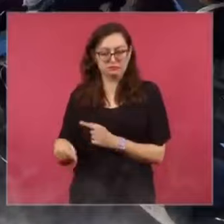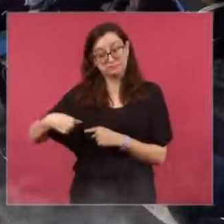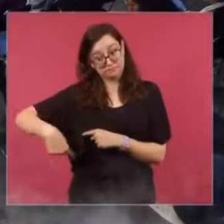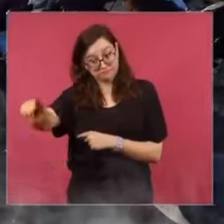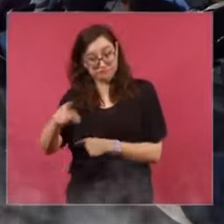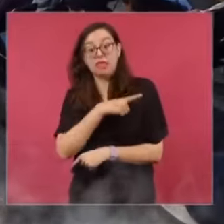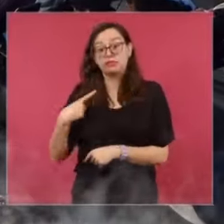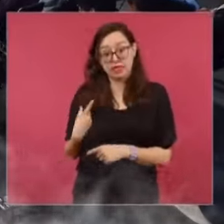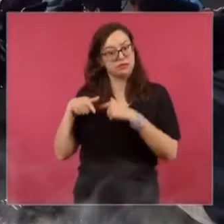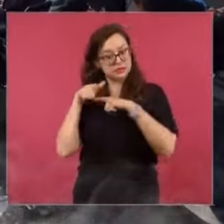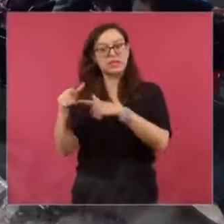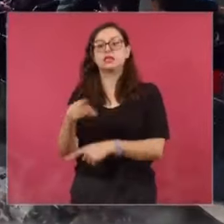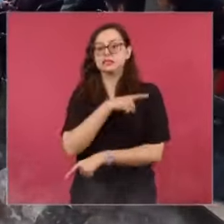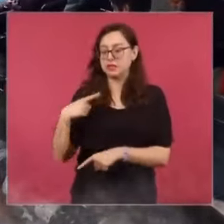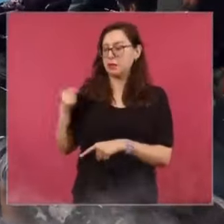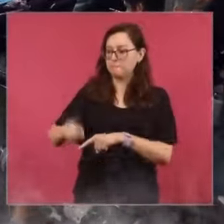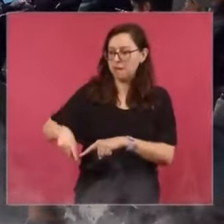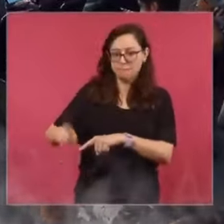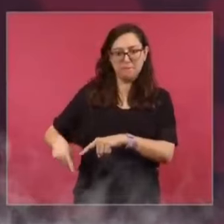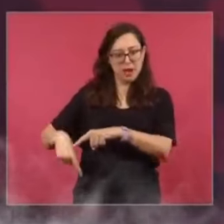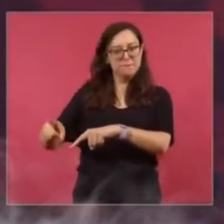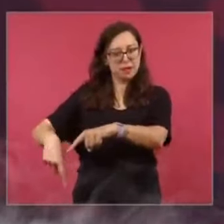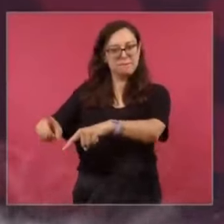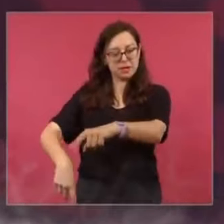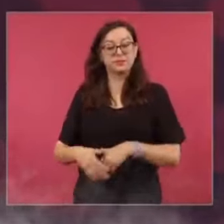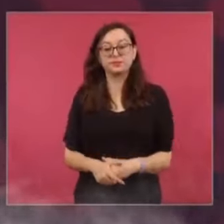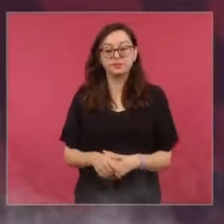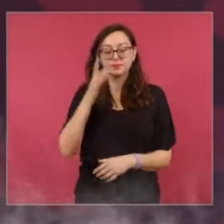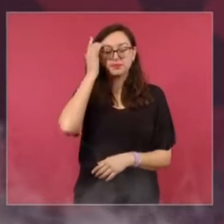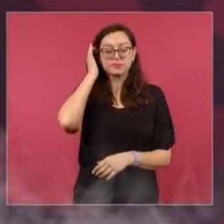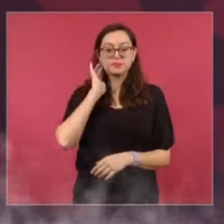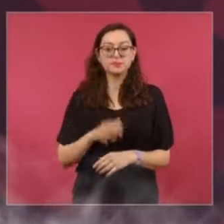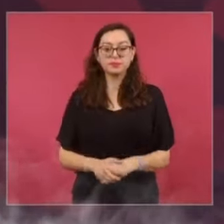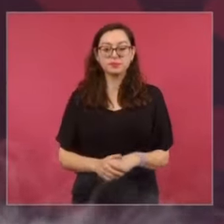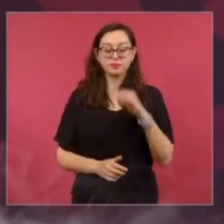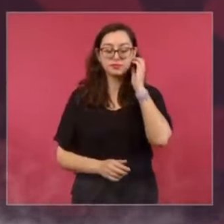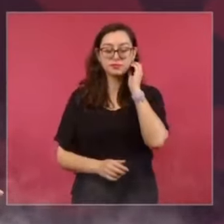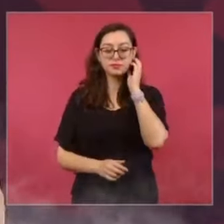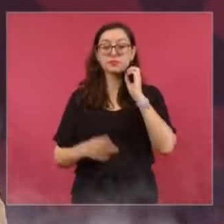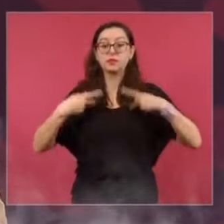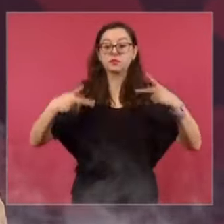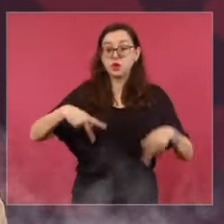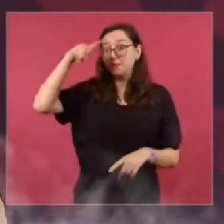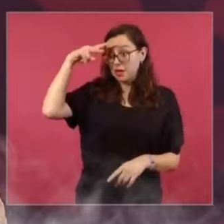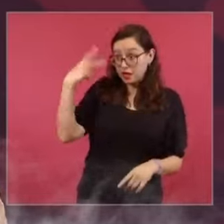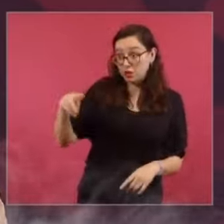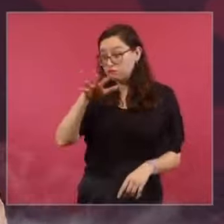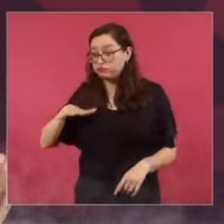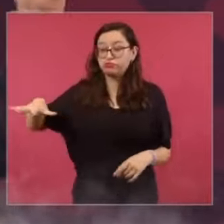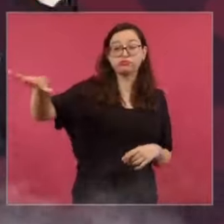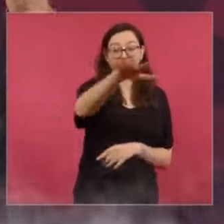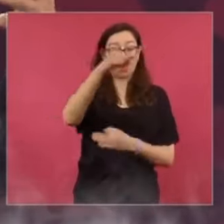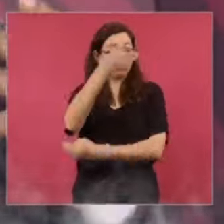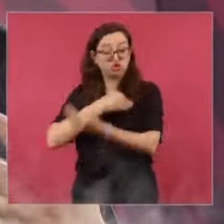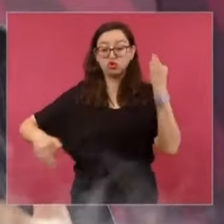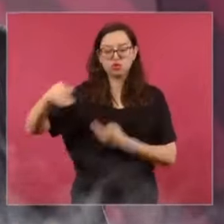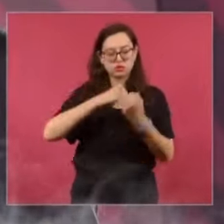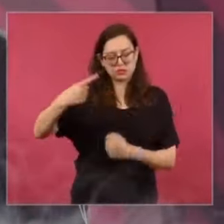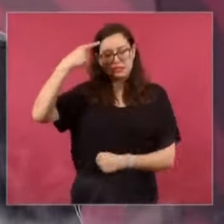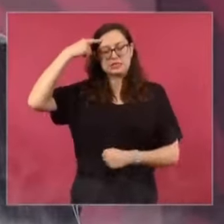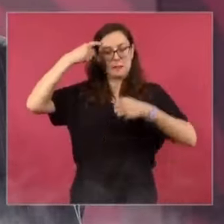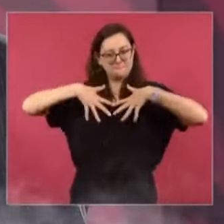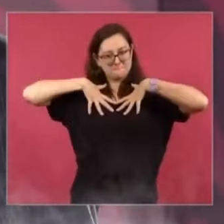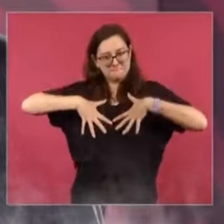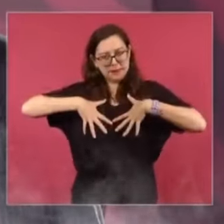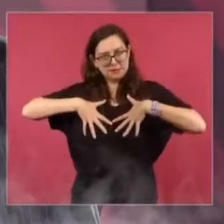continuar, debe seguir adelante. Debemos, todos los mexicanos, internalizar, hacer nuestra